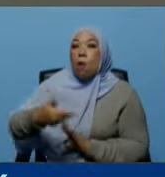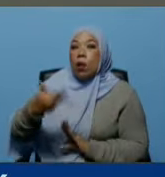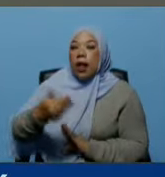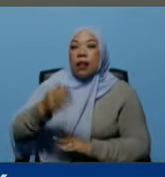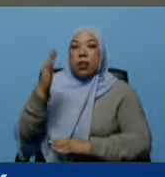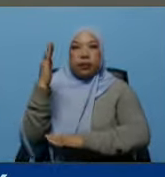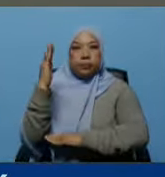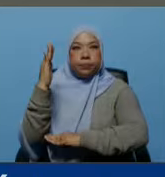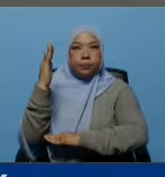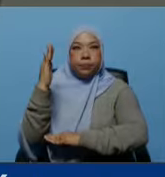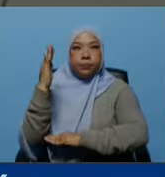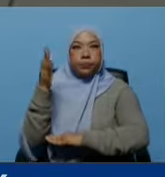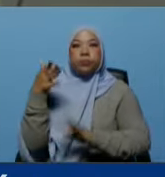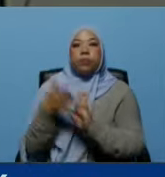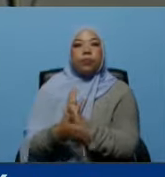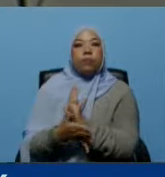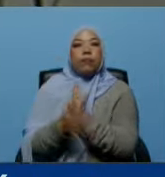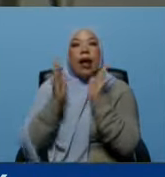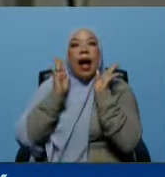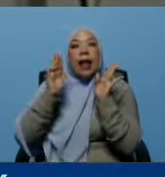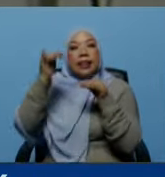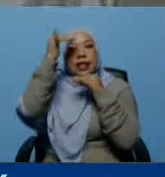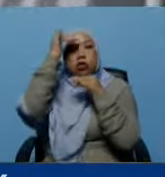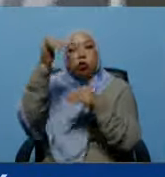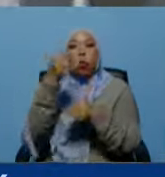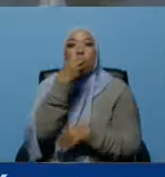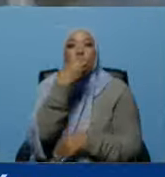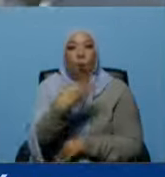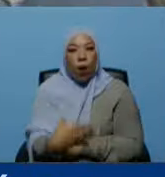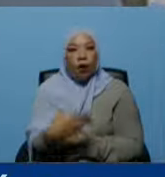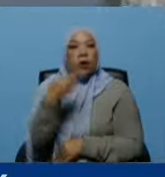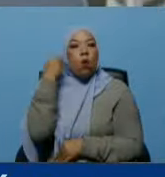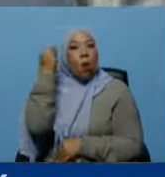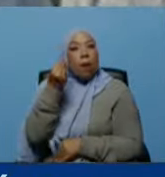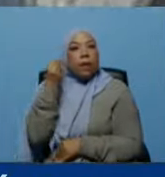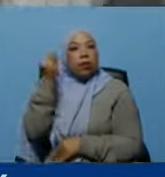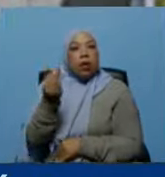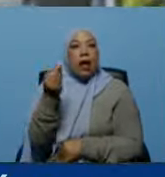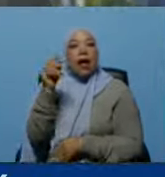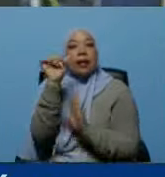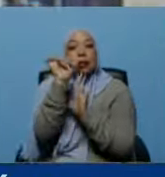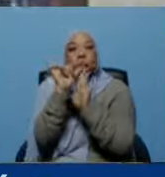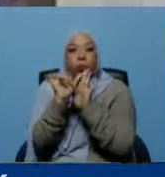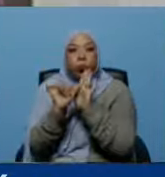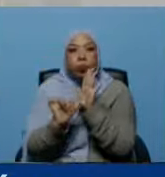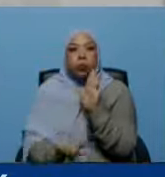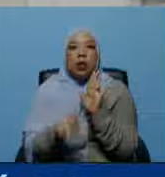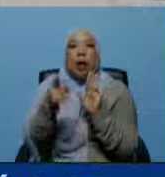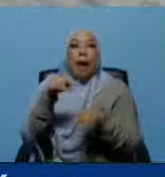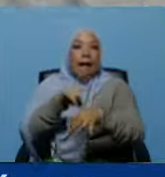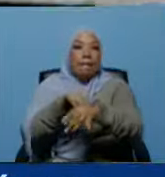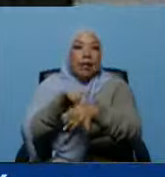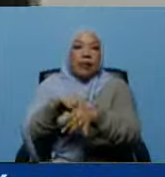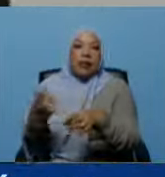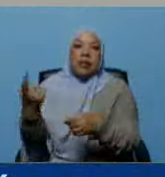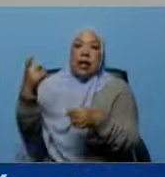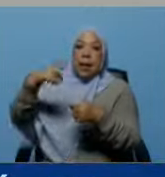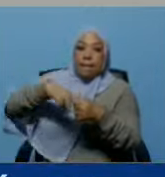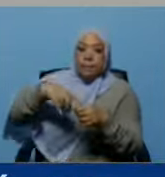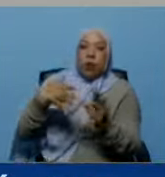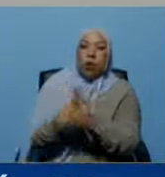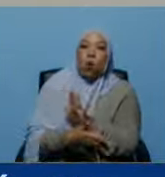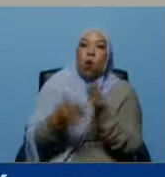que viene a dar atención de calidad áreas de hospitalización de cirugía de medicina interna del